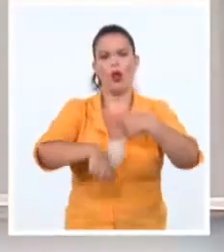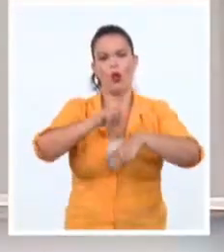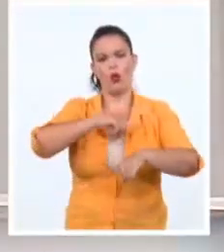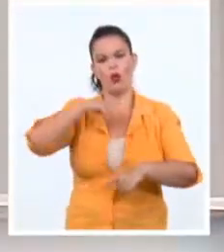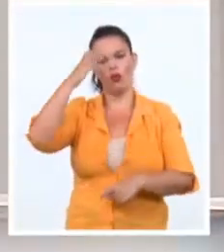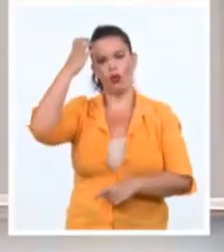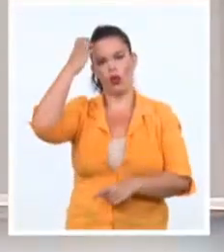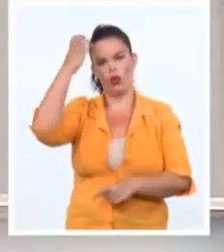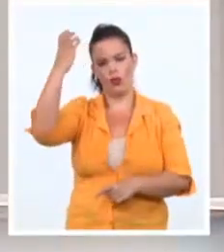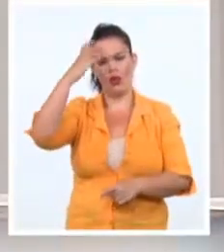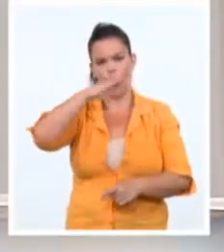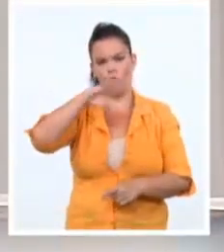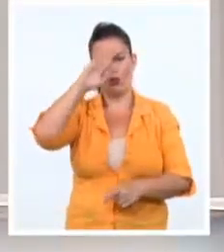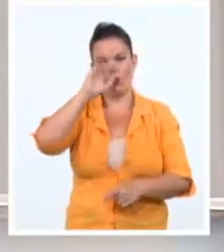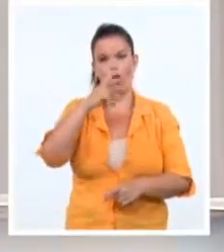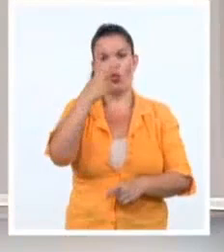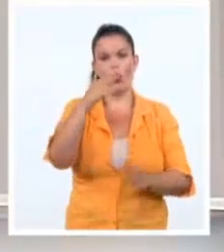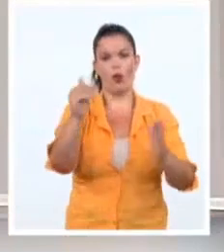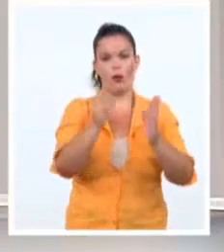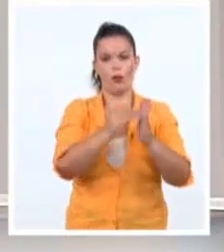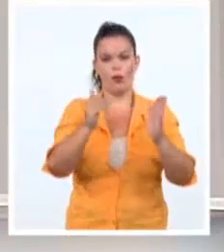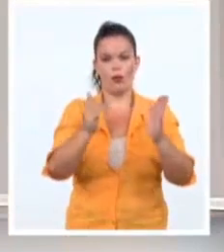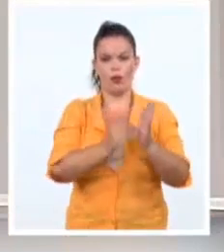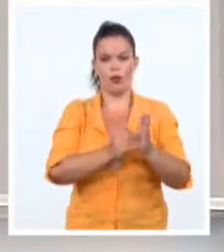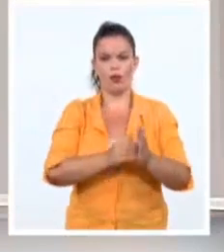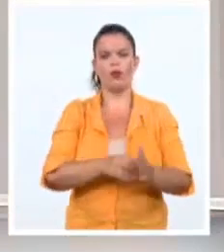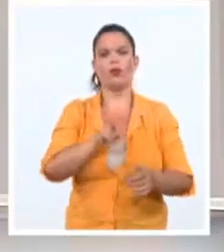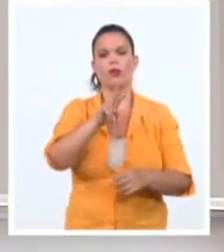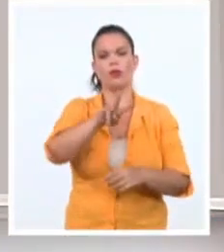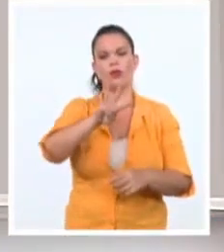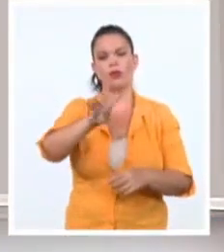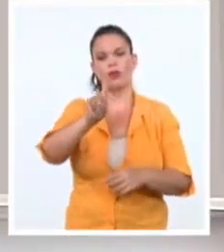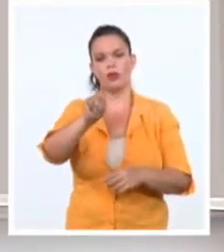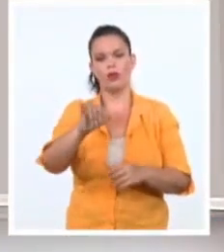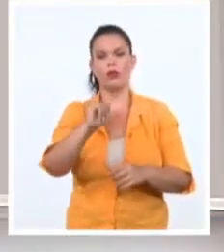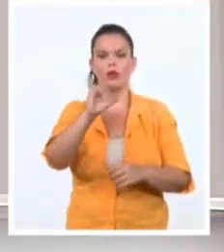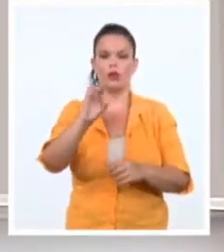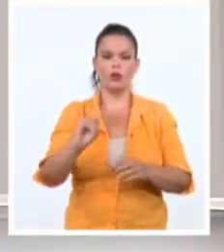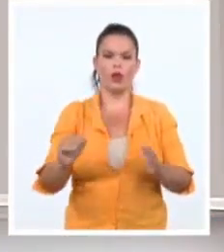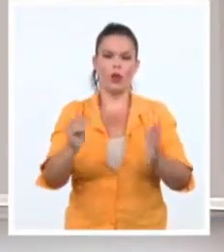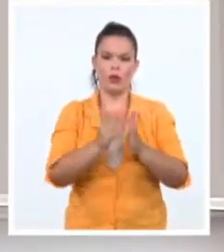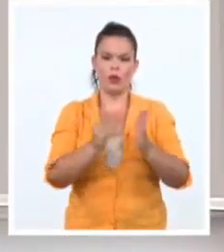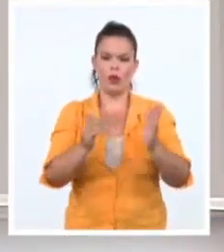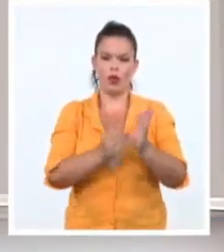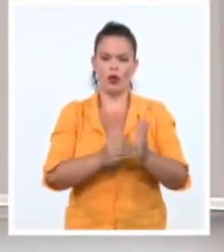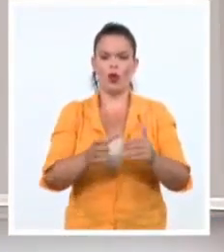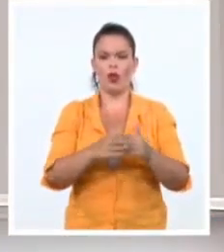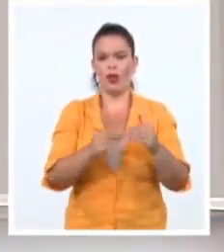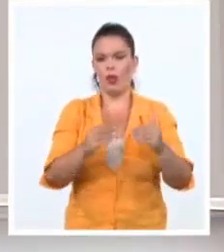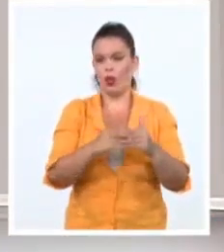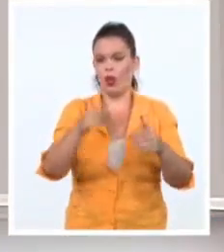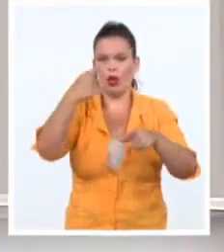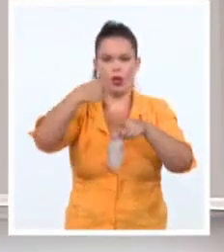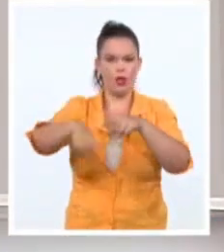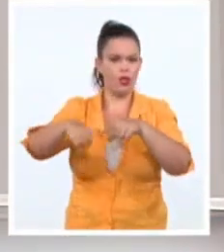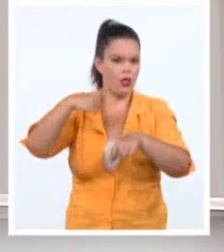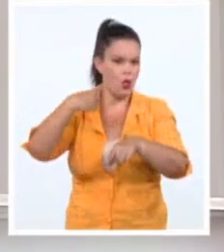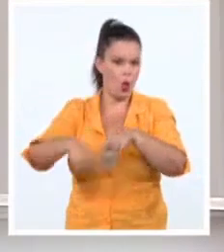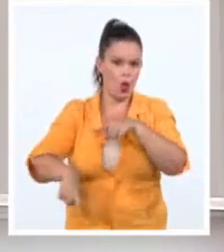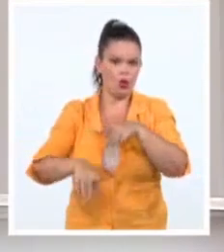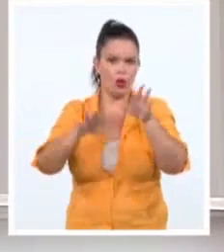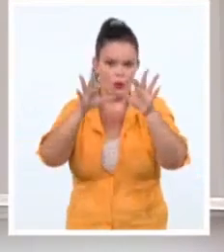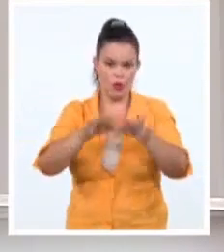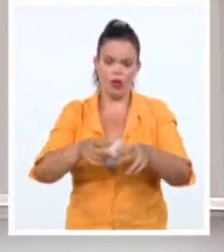2.031.260 dólares, y Cubanet, que recibió 788.003